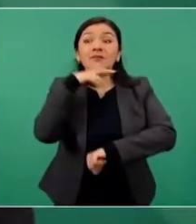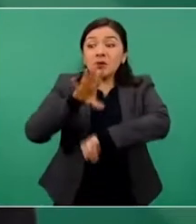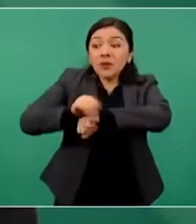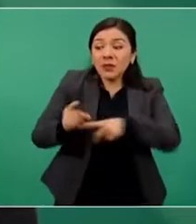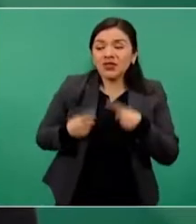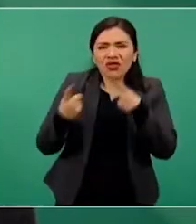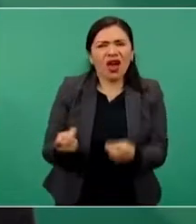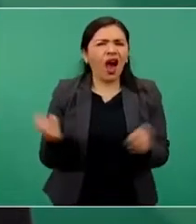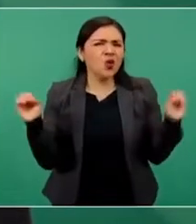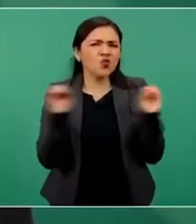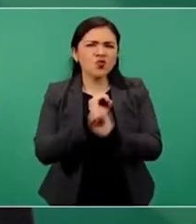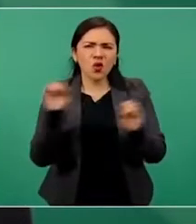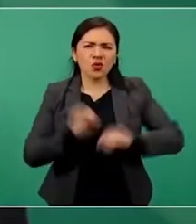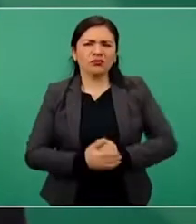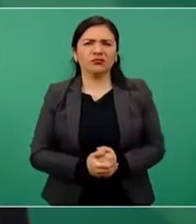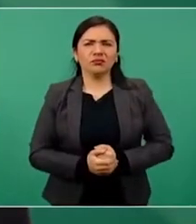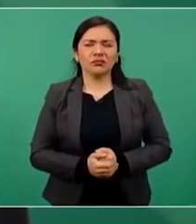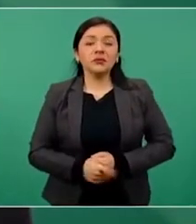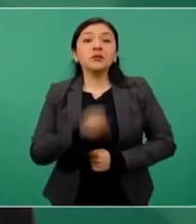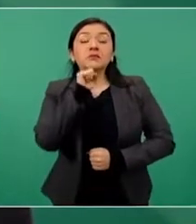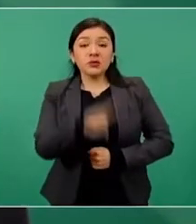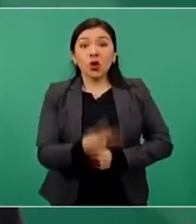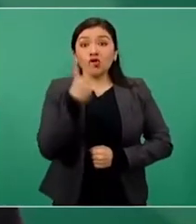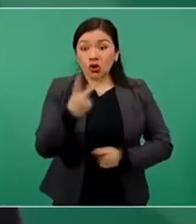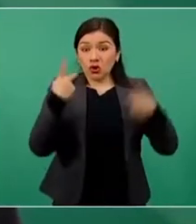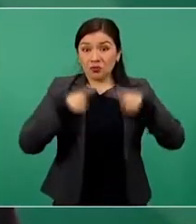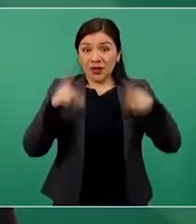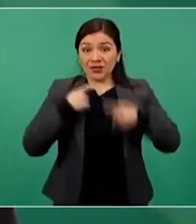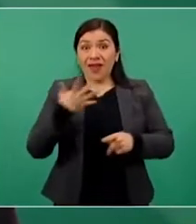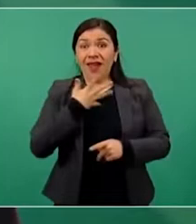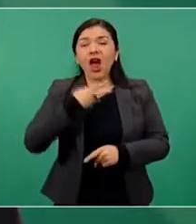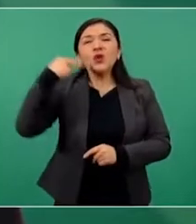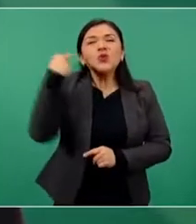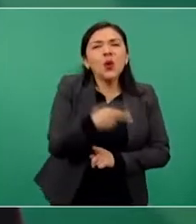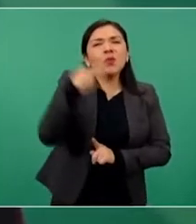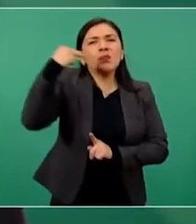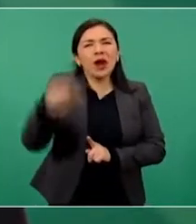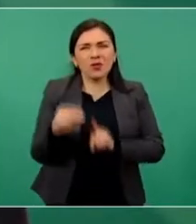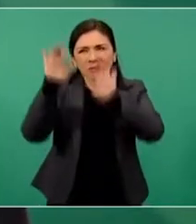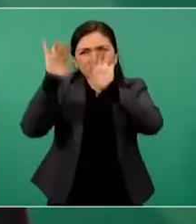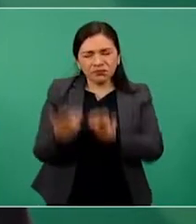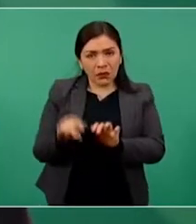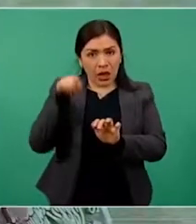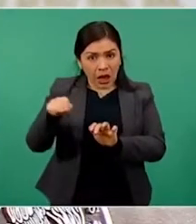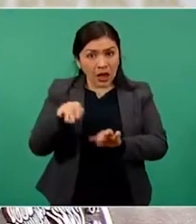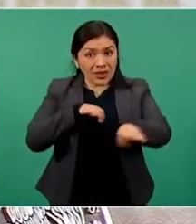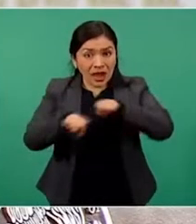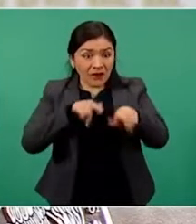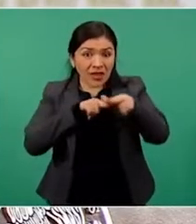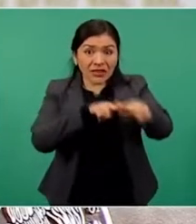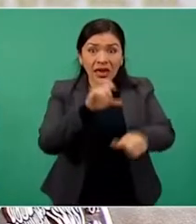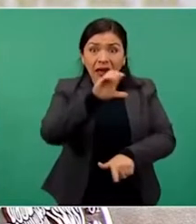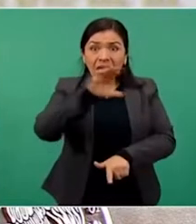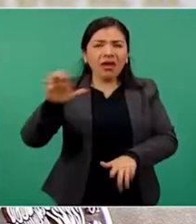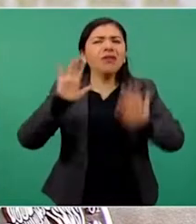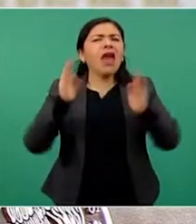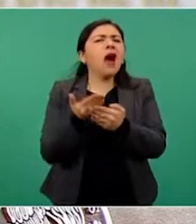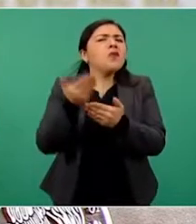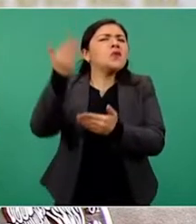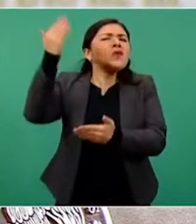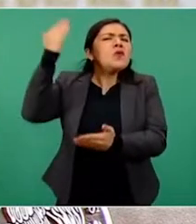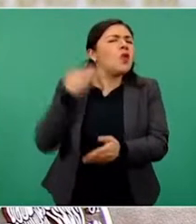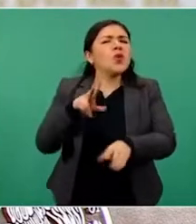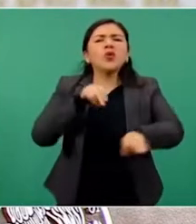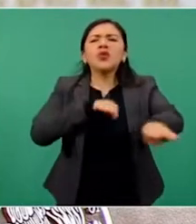Además, la CRE informa que dos de los funcionarios mencionados en la nota periodística ya no laboran en la CRE desde hace nueve meses